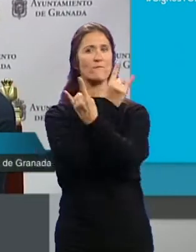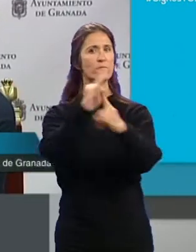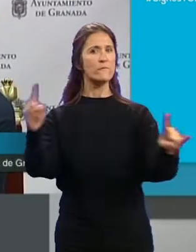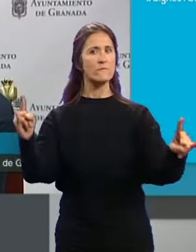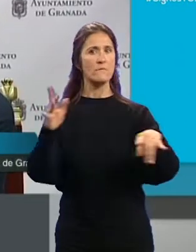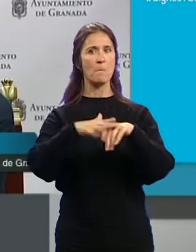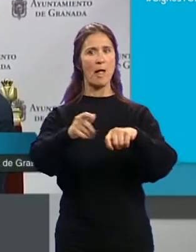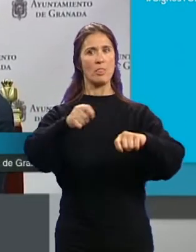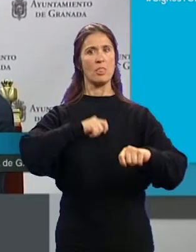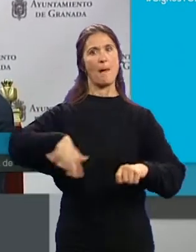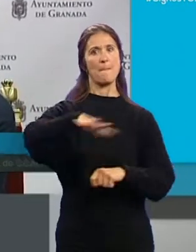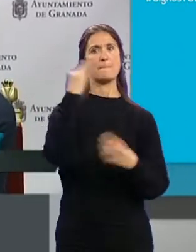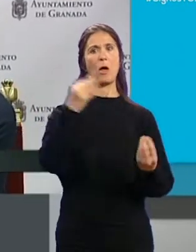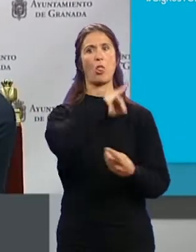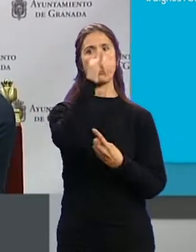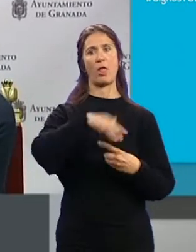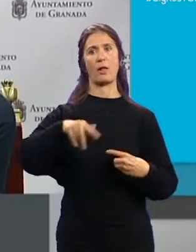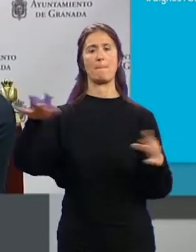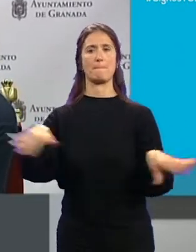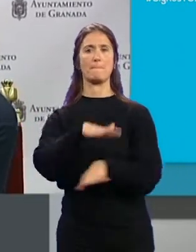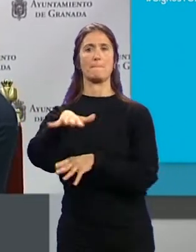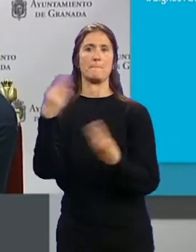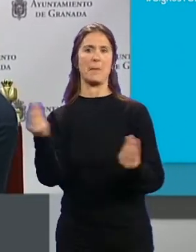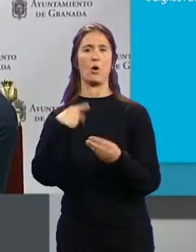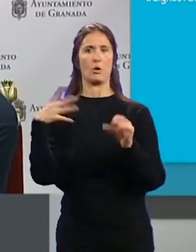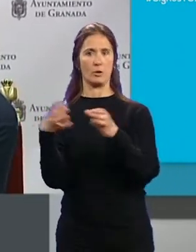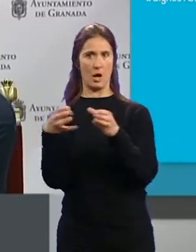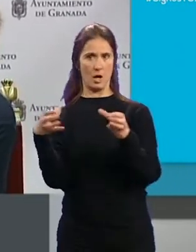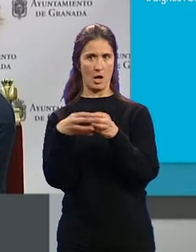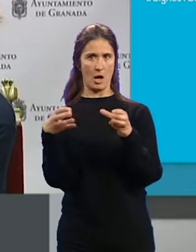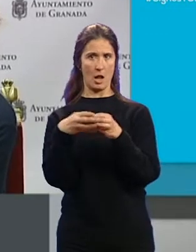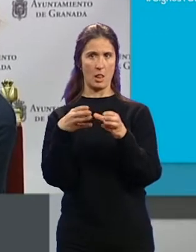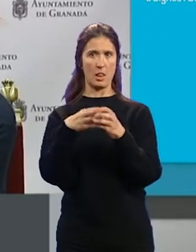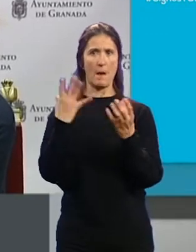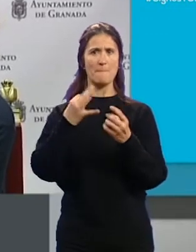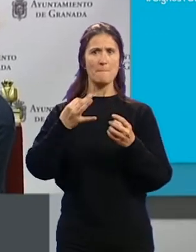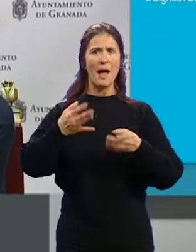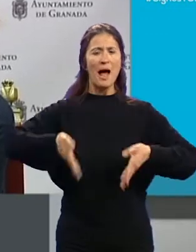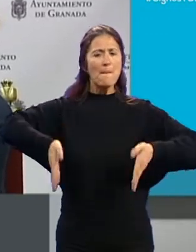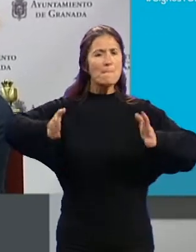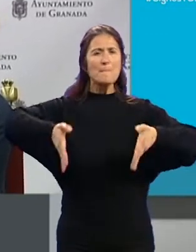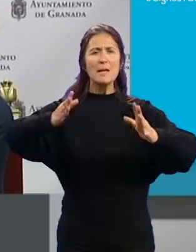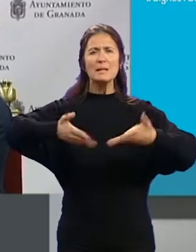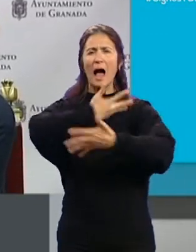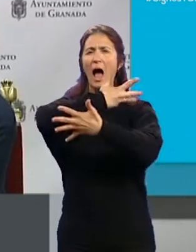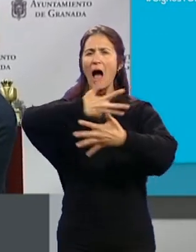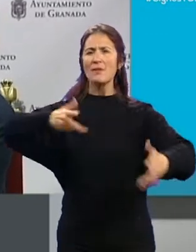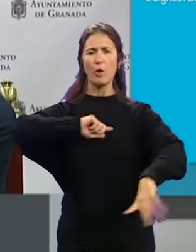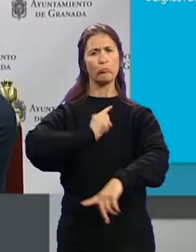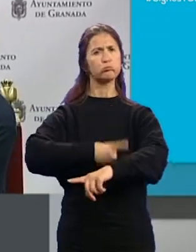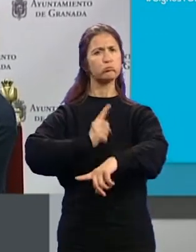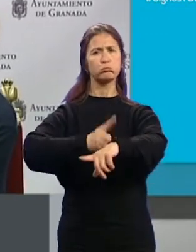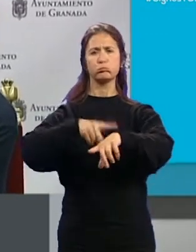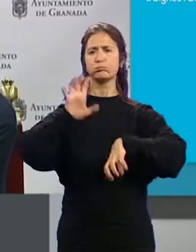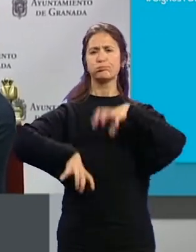...para el Zahidín y para Granada... ...y además son pistas siempre abiertas... ...y siempre deportivas... ...para el